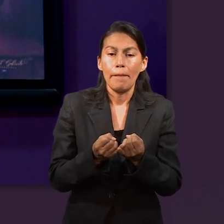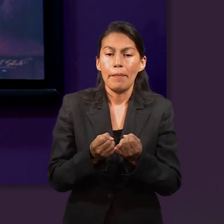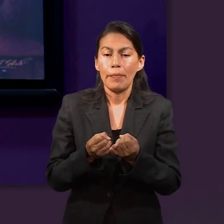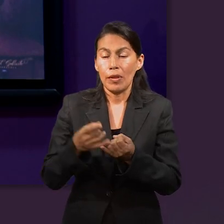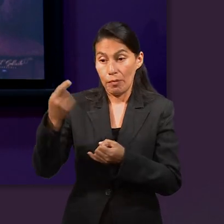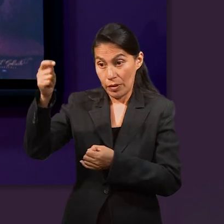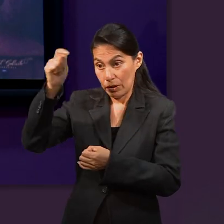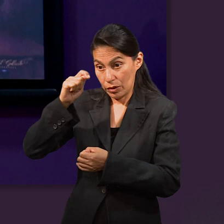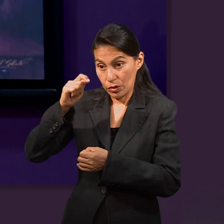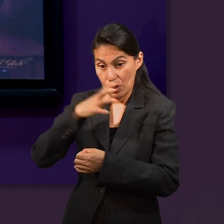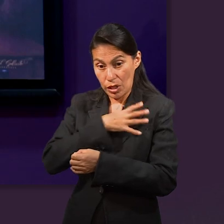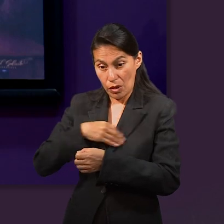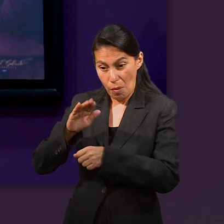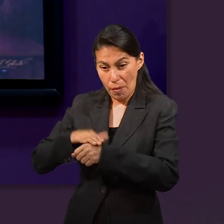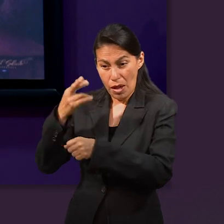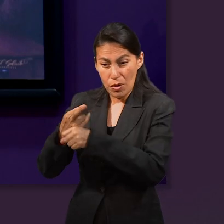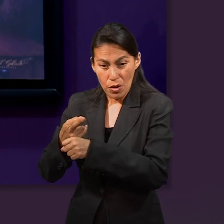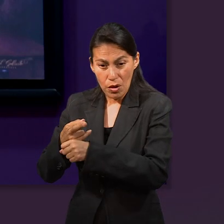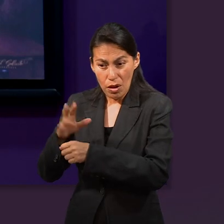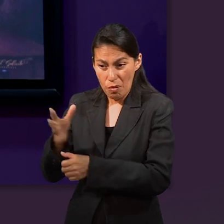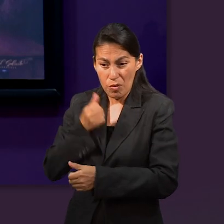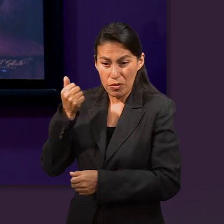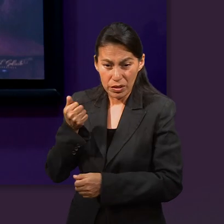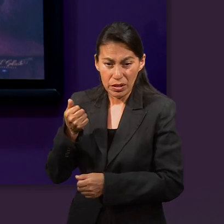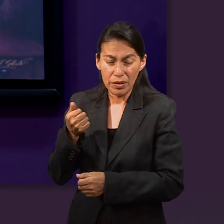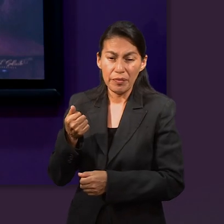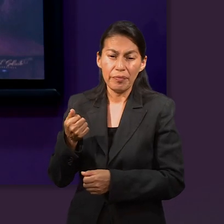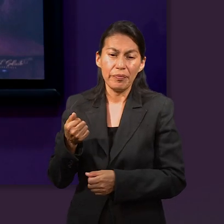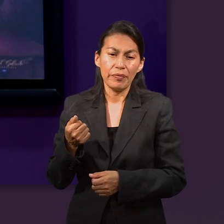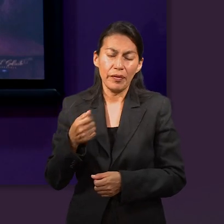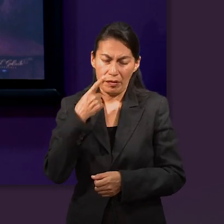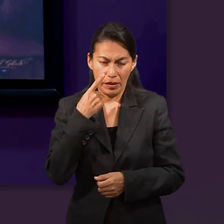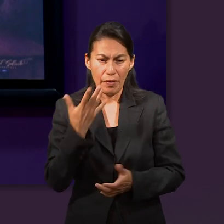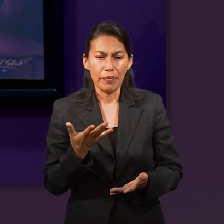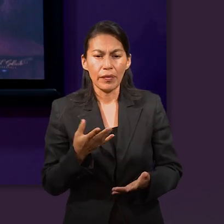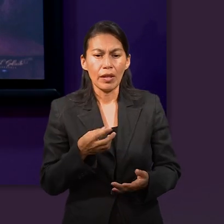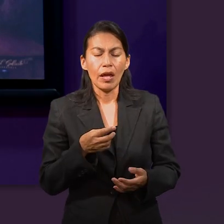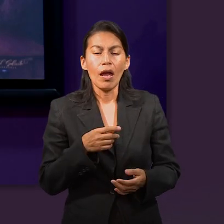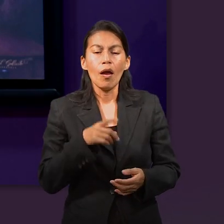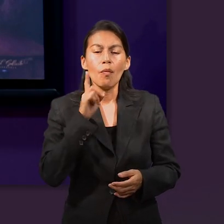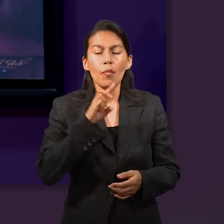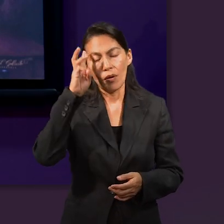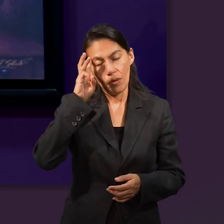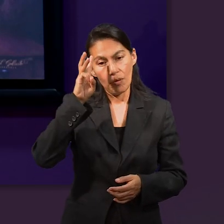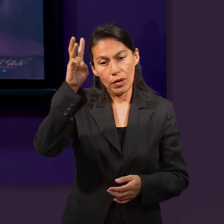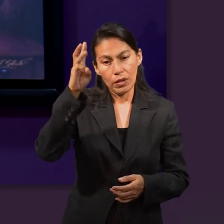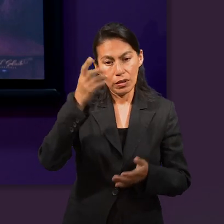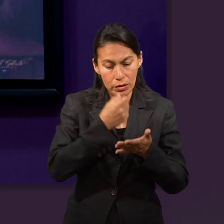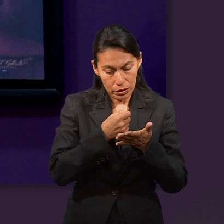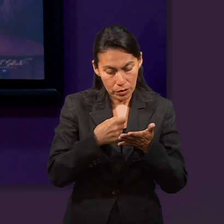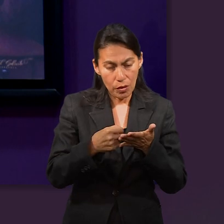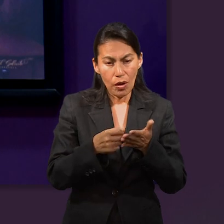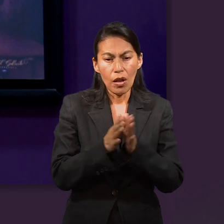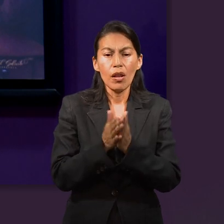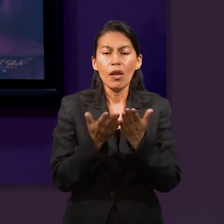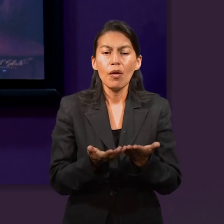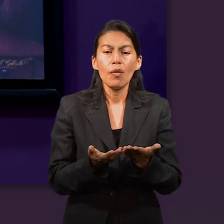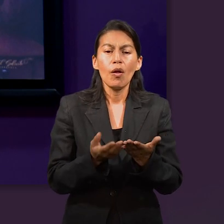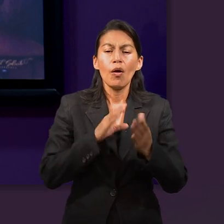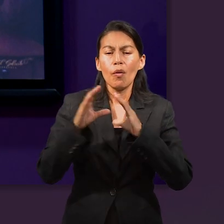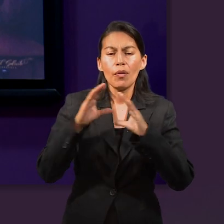primogenitura y redunda en mucho dolor para él y sus amados. Miren, la señora, la escritora Elena de White,